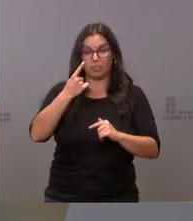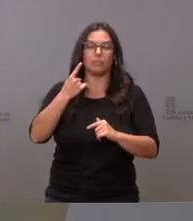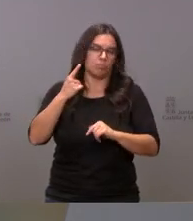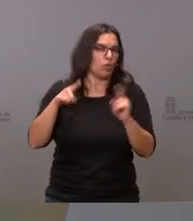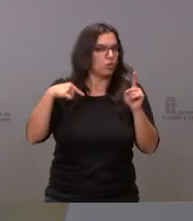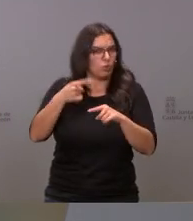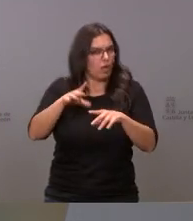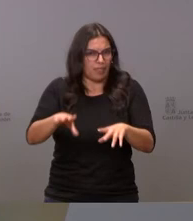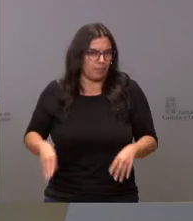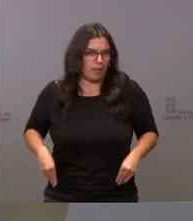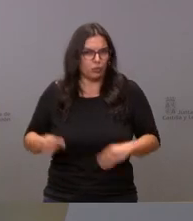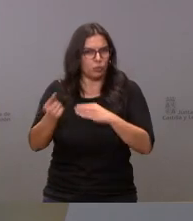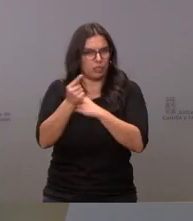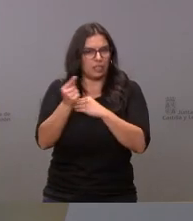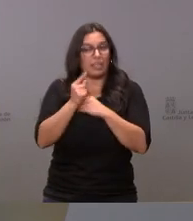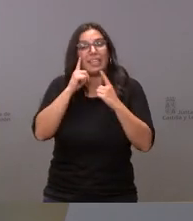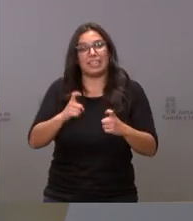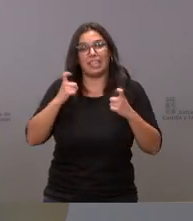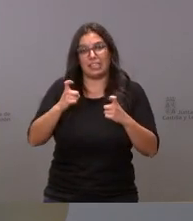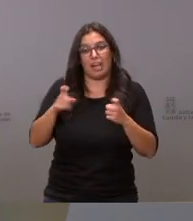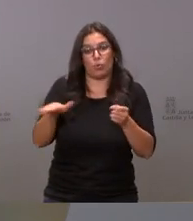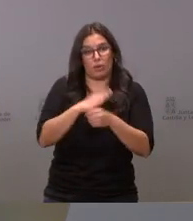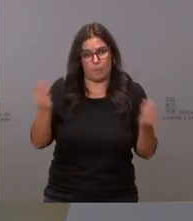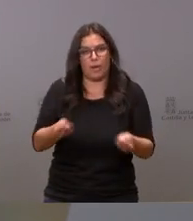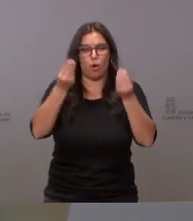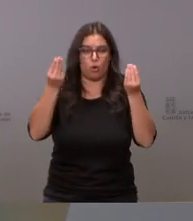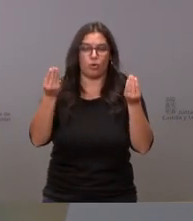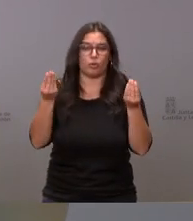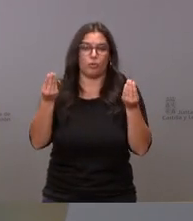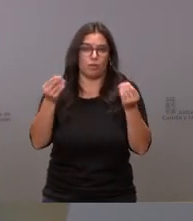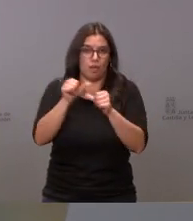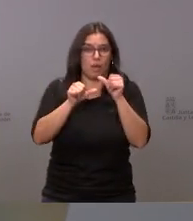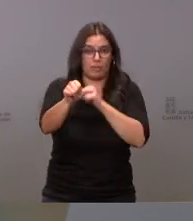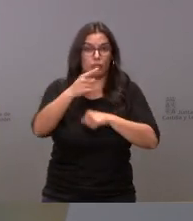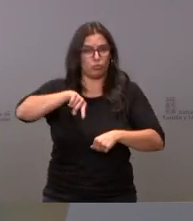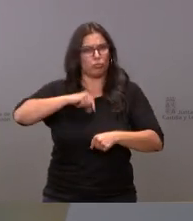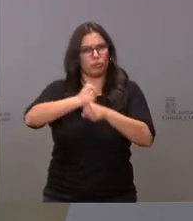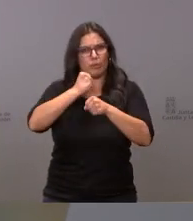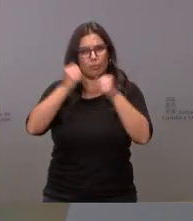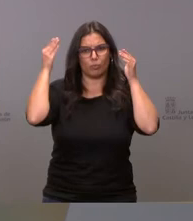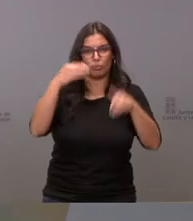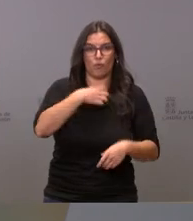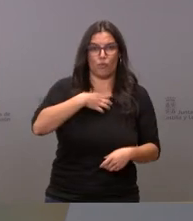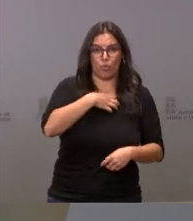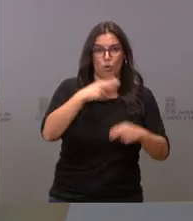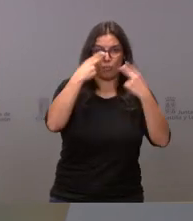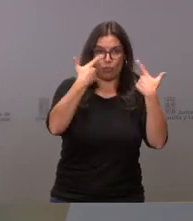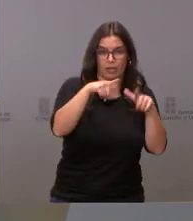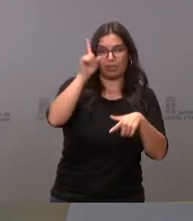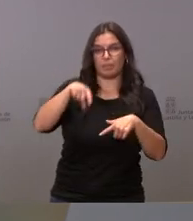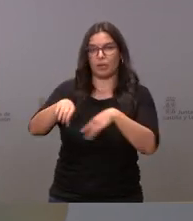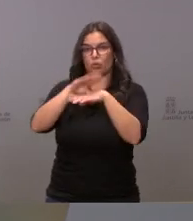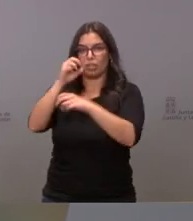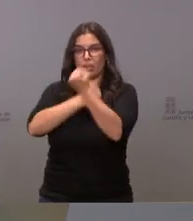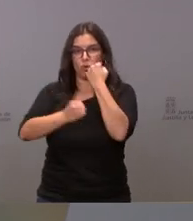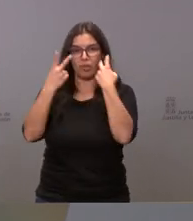esa crítica y tratar de mejorar esa cobertura de lo que estamos trabajando tanto con función pública como con la Consejería de Economía y